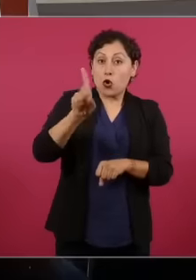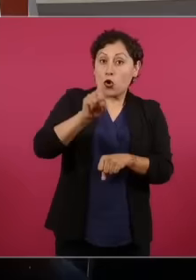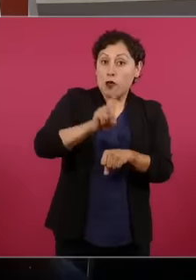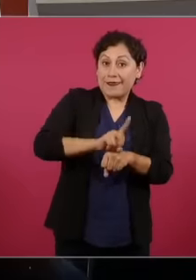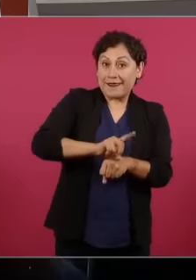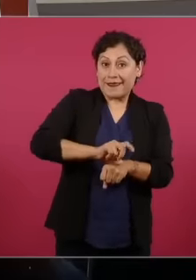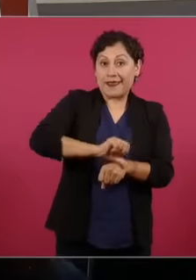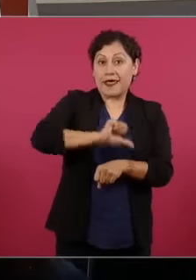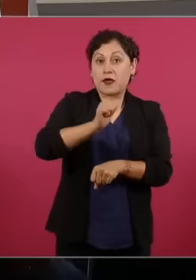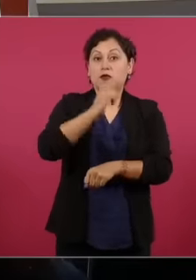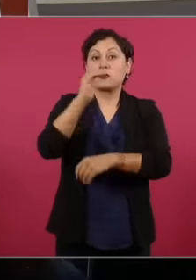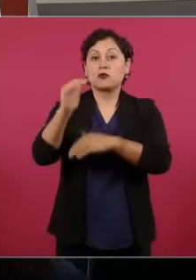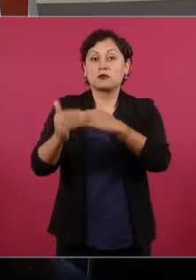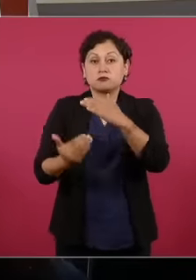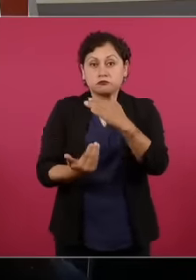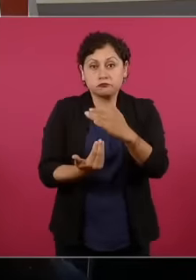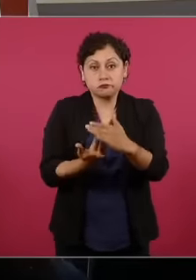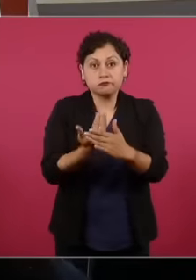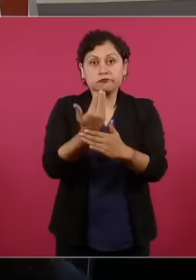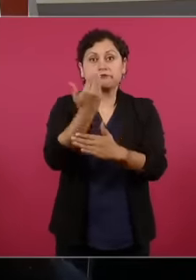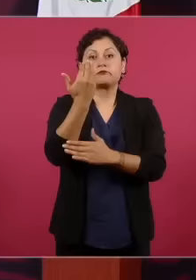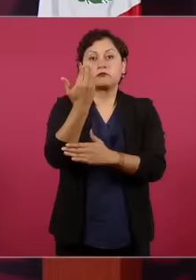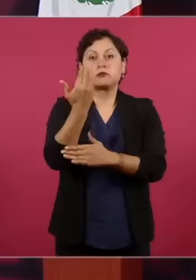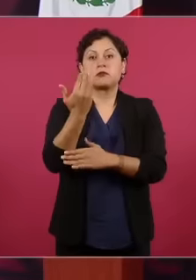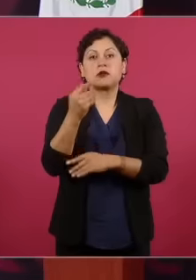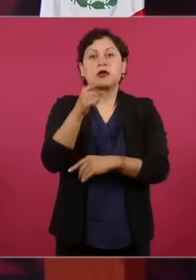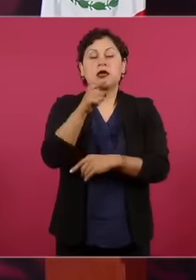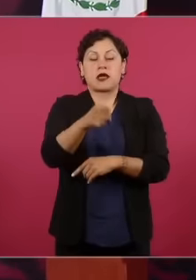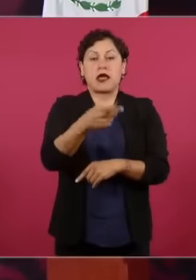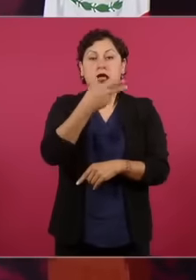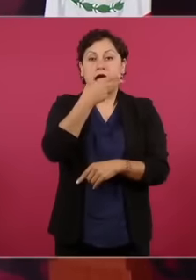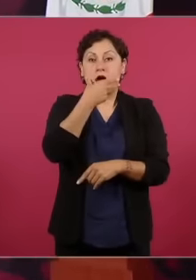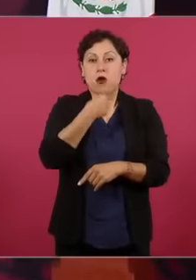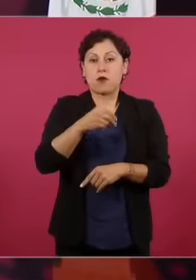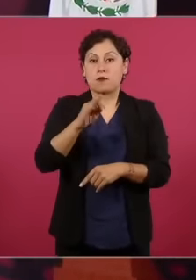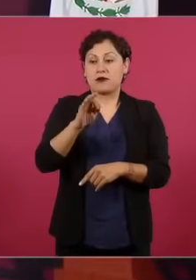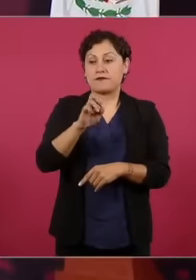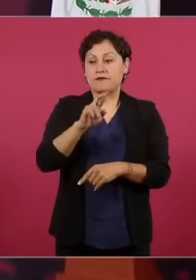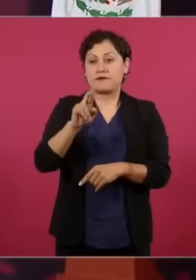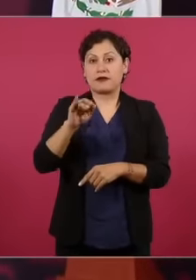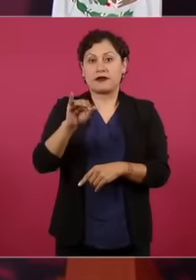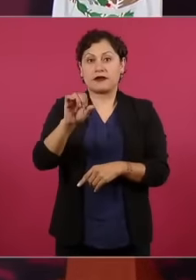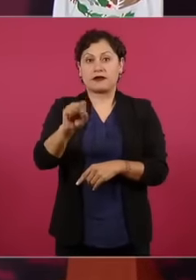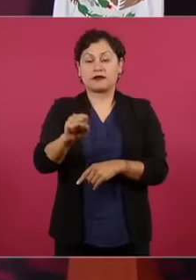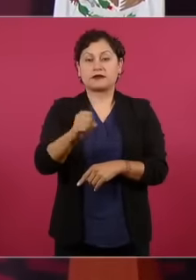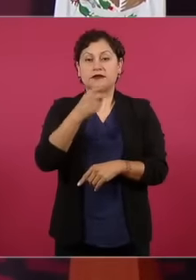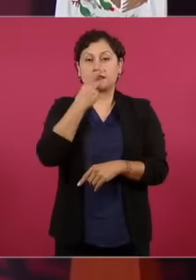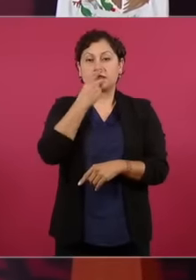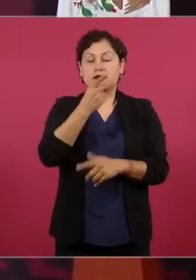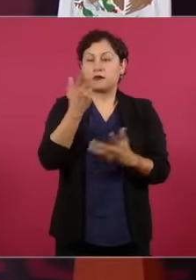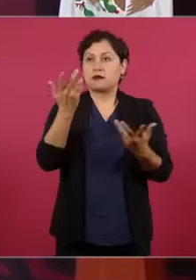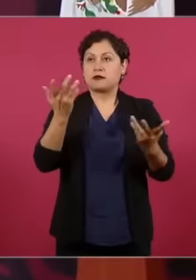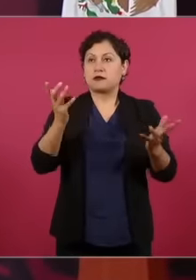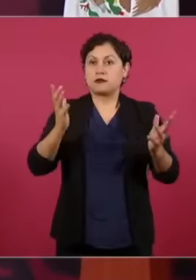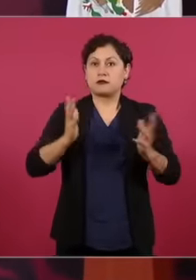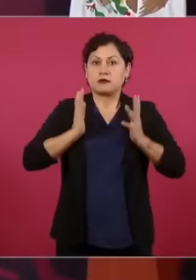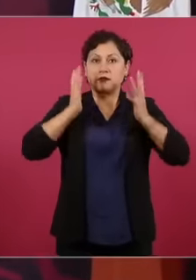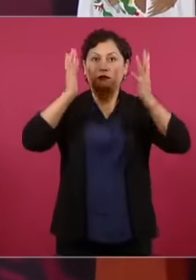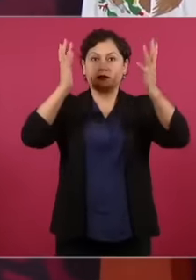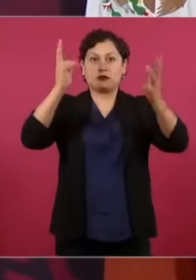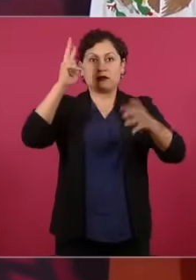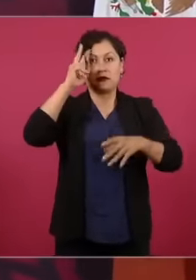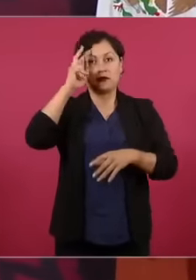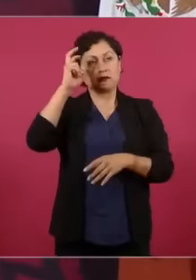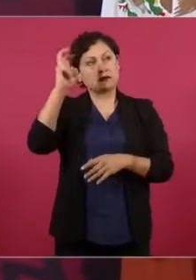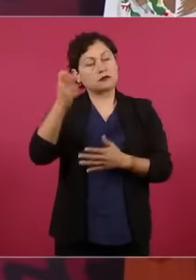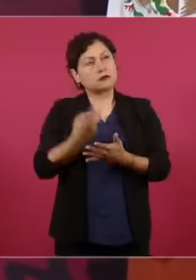Pedro Ferriz Sí fue una pesadilla, cuando